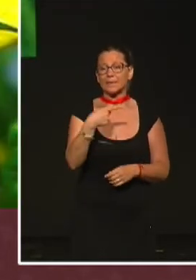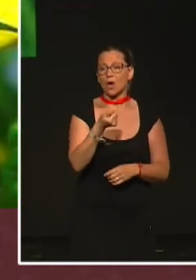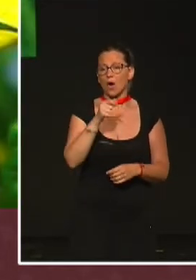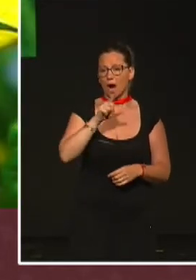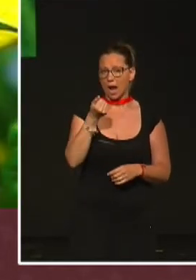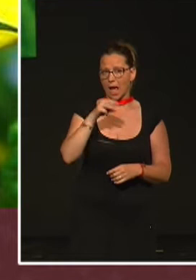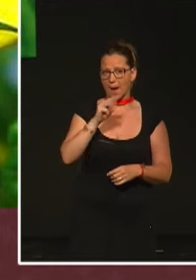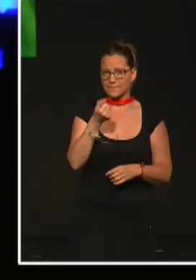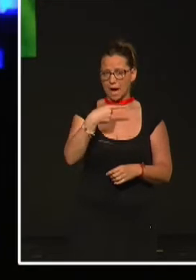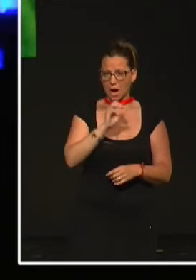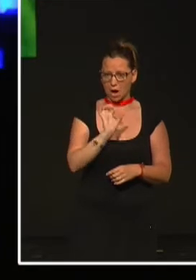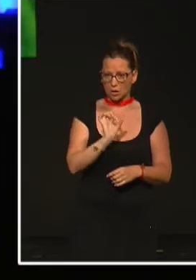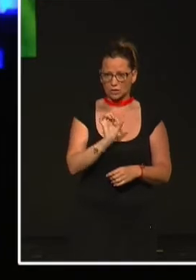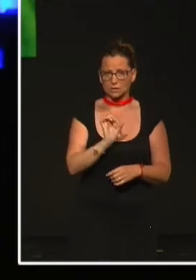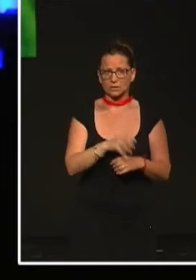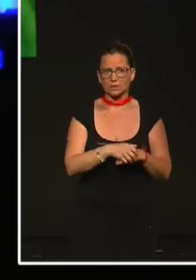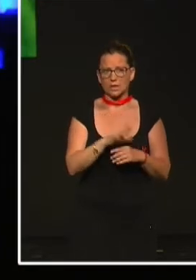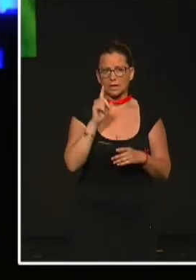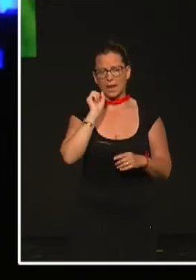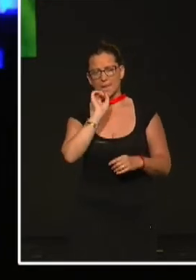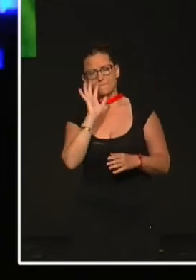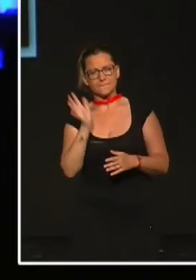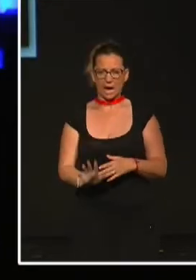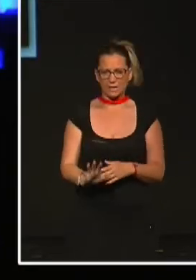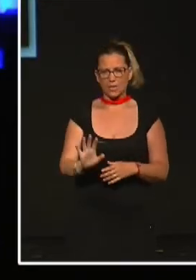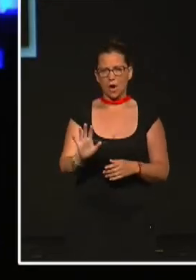planta que es muy parecida a los girasoles.